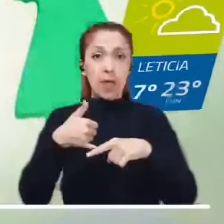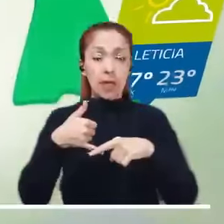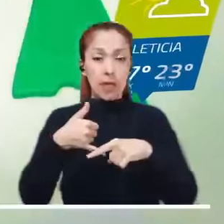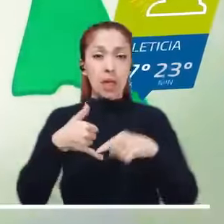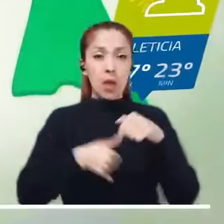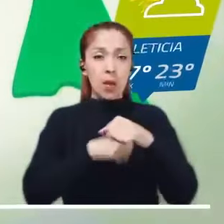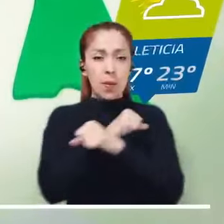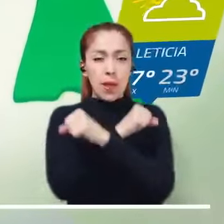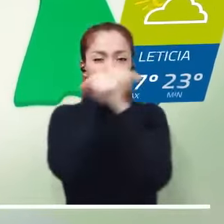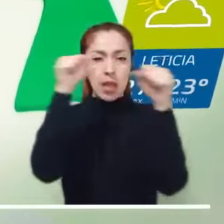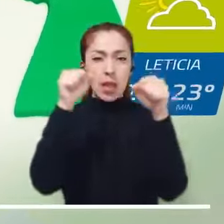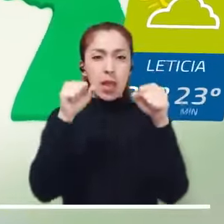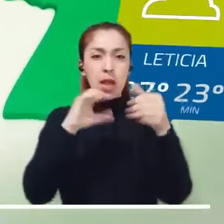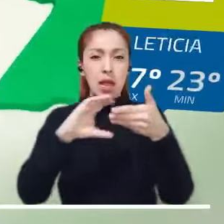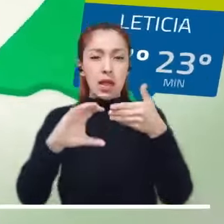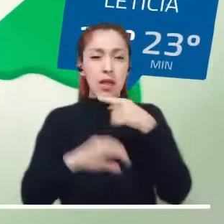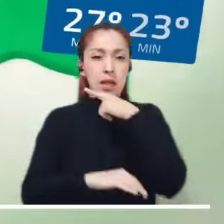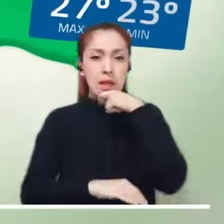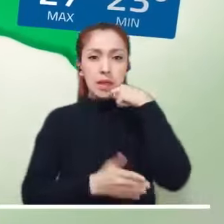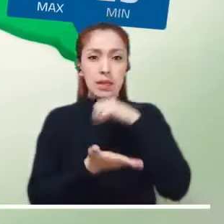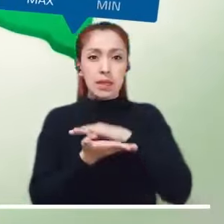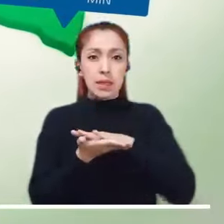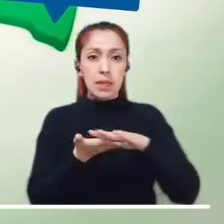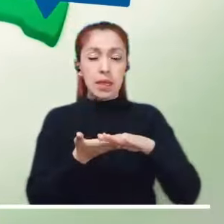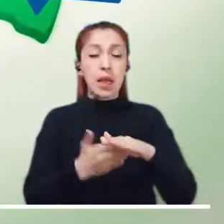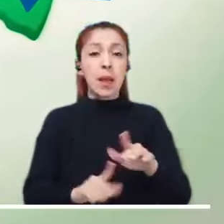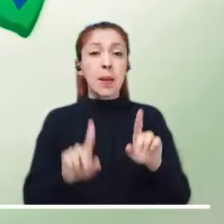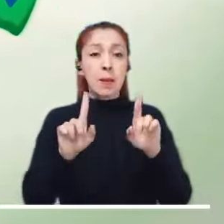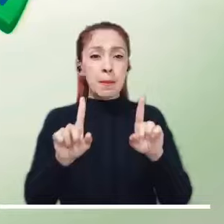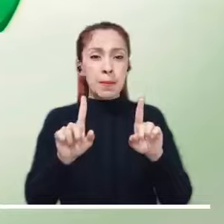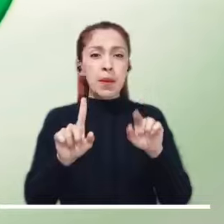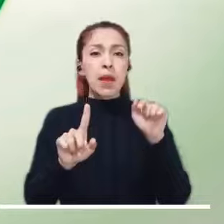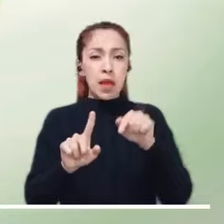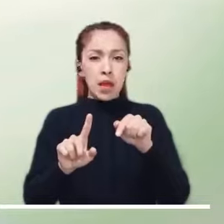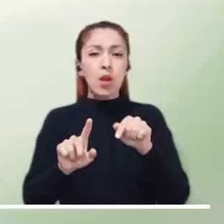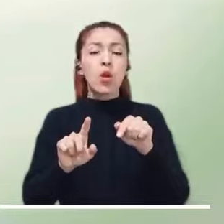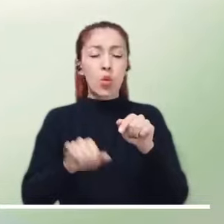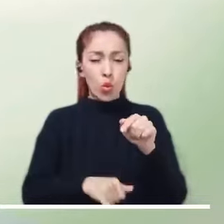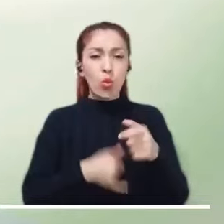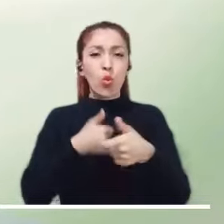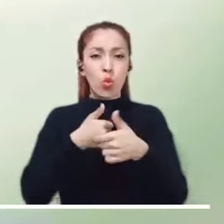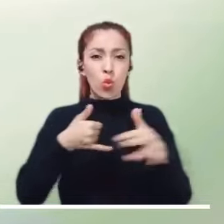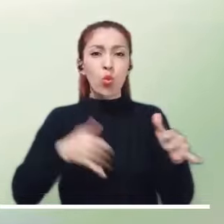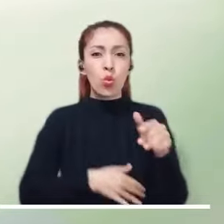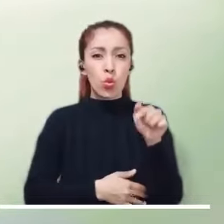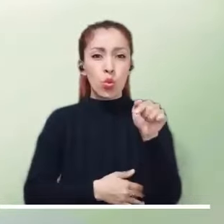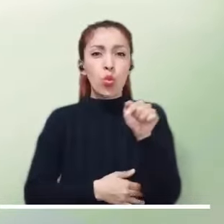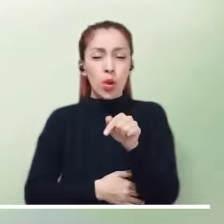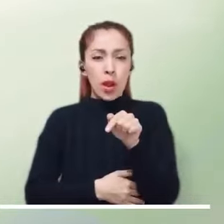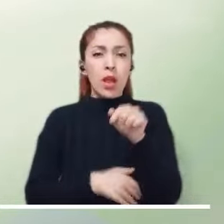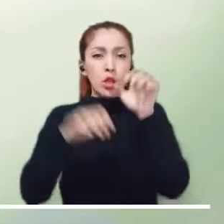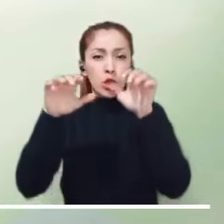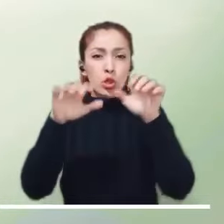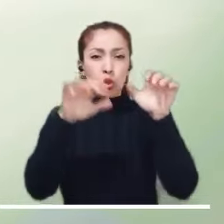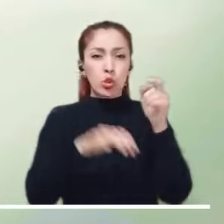Amazonía vivirá una mañana seca, sin embargo, en Guainía podrían registrarse lluvias menores.